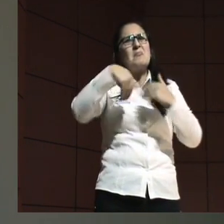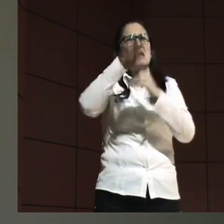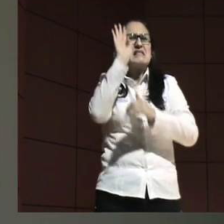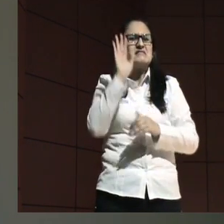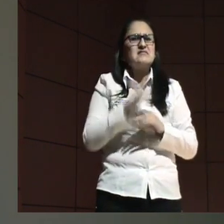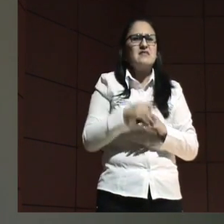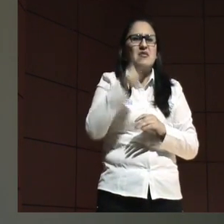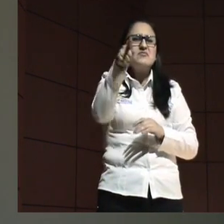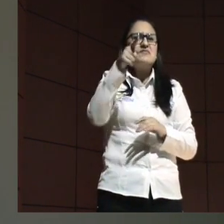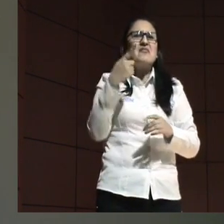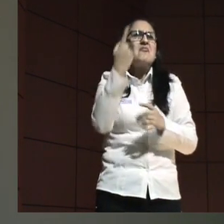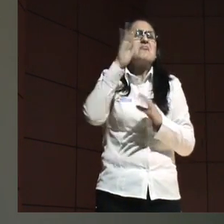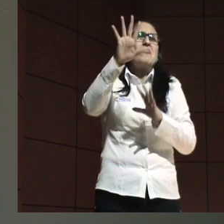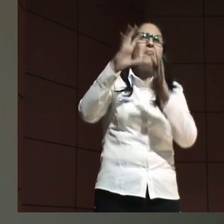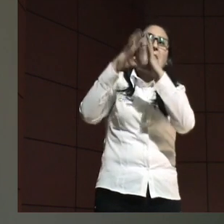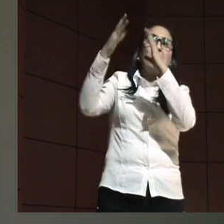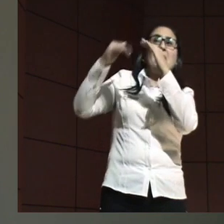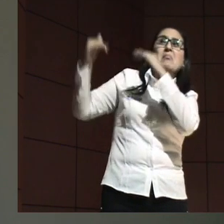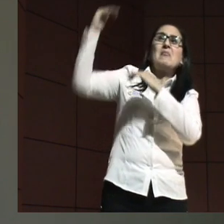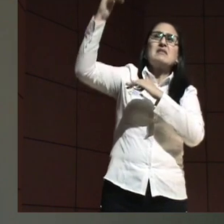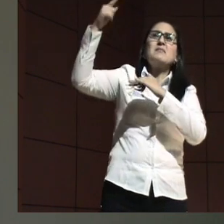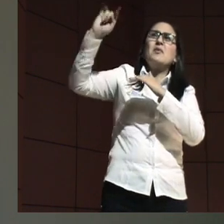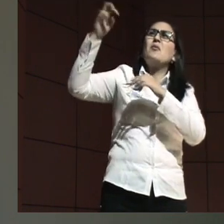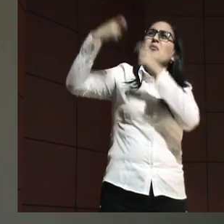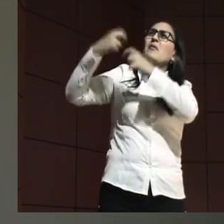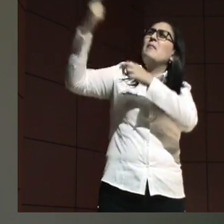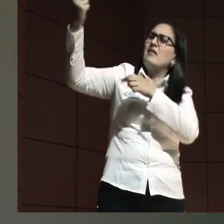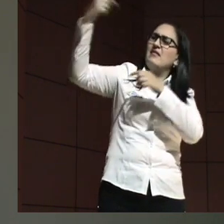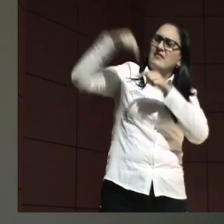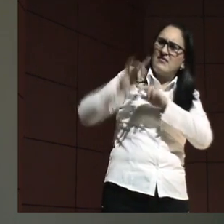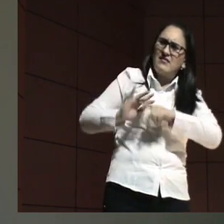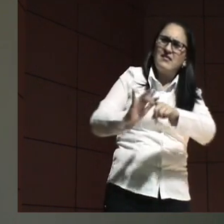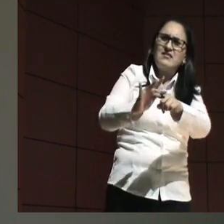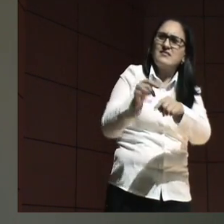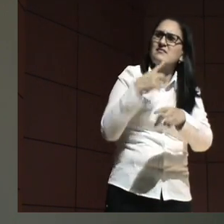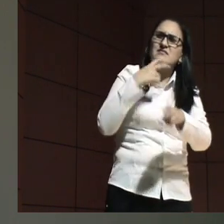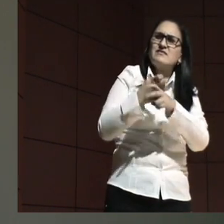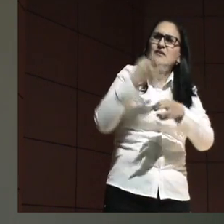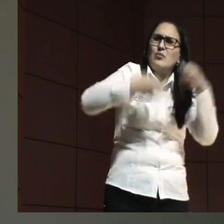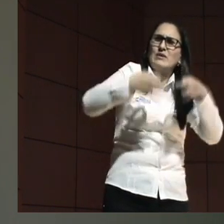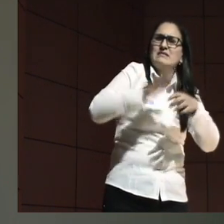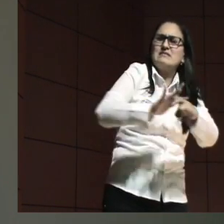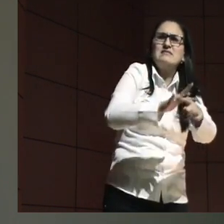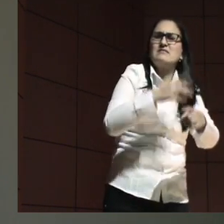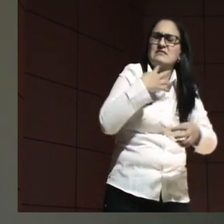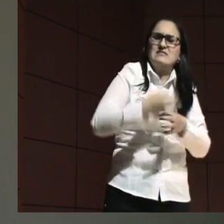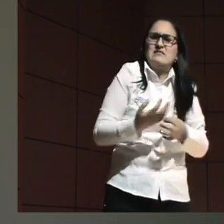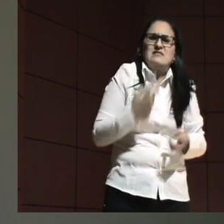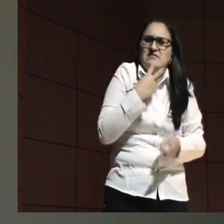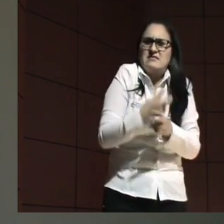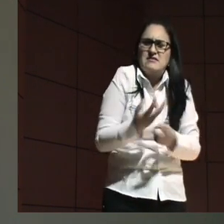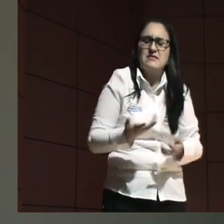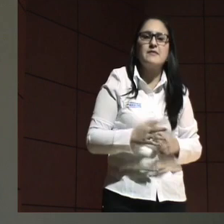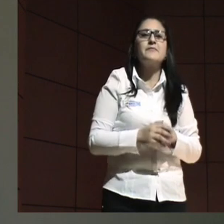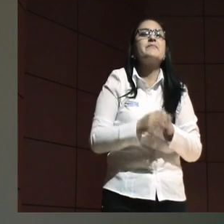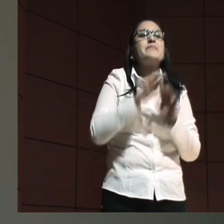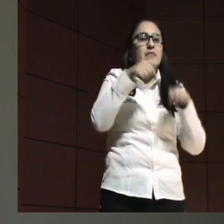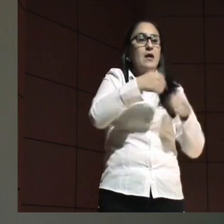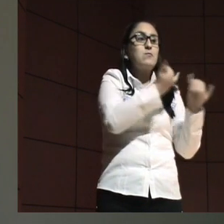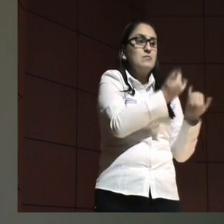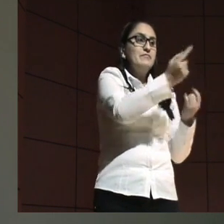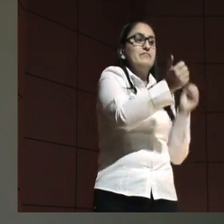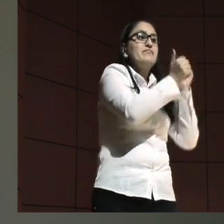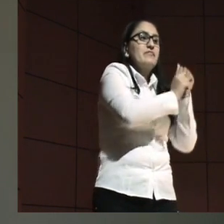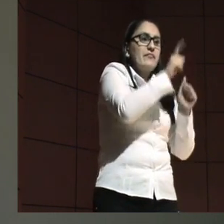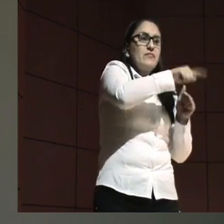ustedes están allá en la estratosfera y el problema es para bajar eso y decirle al juez que lo aplique. Aquí nos acompaña